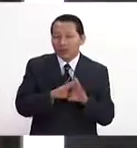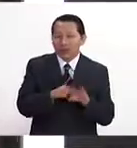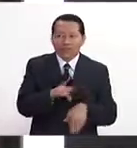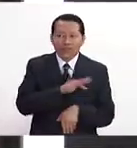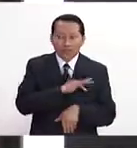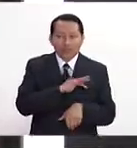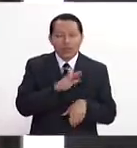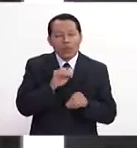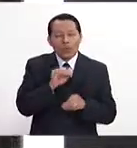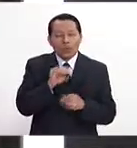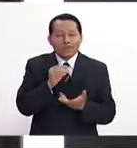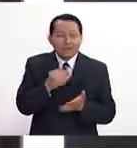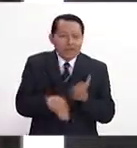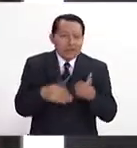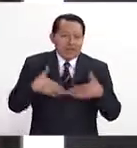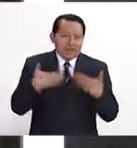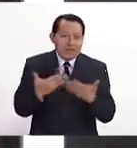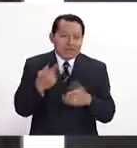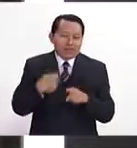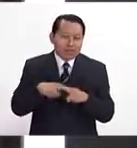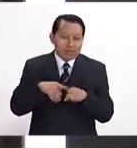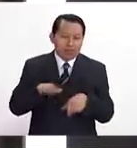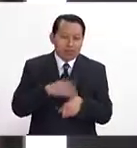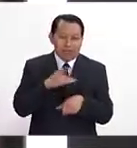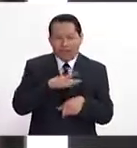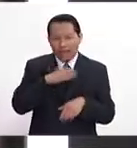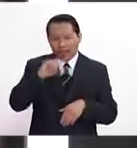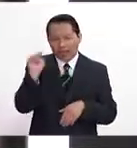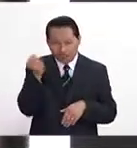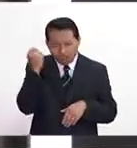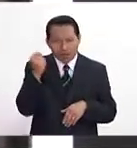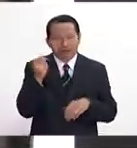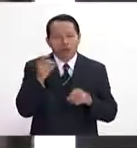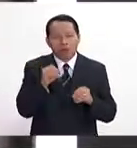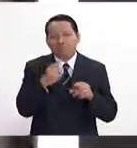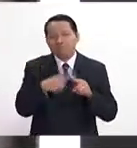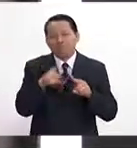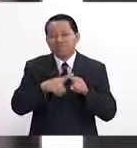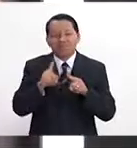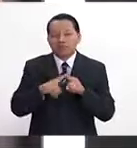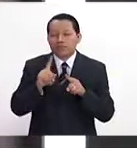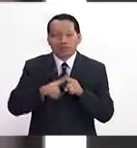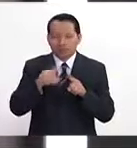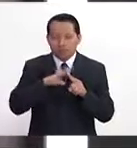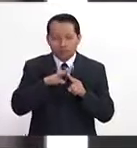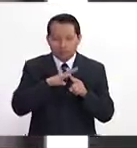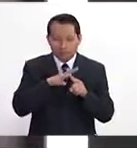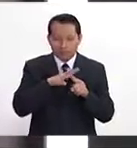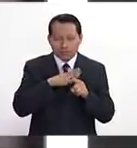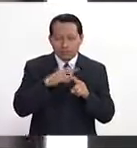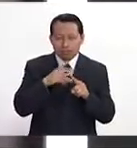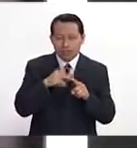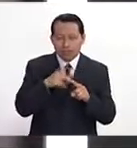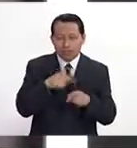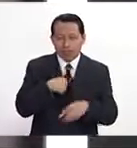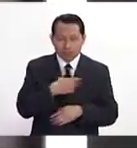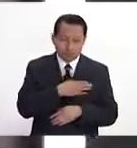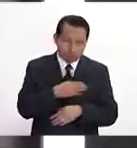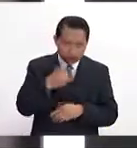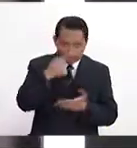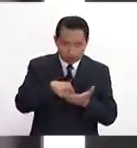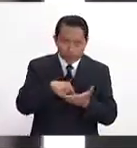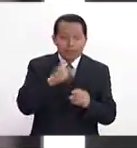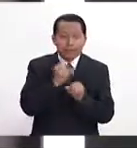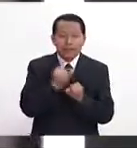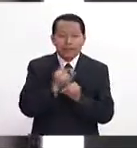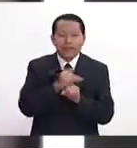sabemos cuál es. Y eso se aplica mucho a las áreas de tecnología, a las áreas actuales, en muchas ramas. Lo bueno y lo que yo creo es que Internet